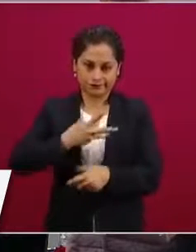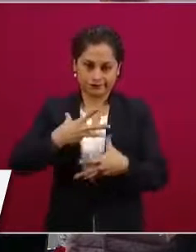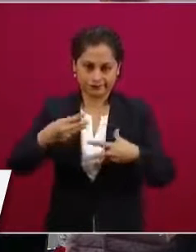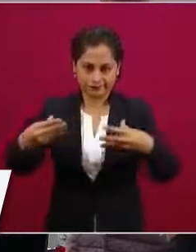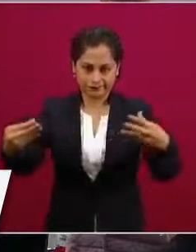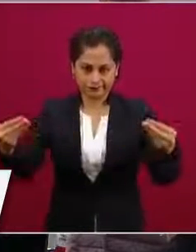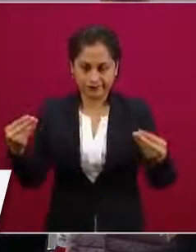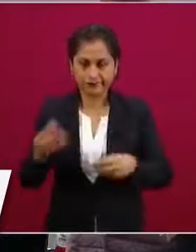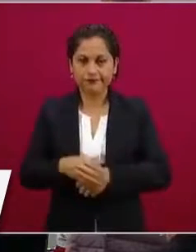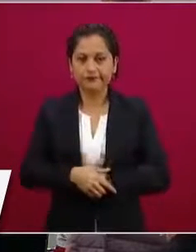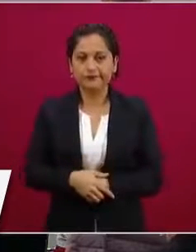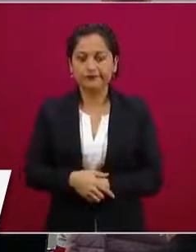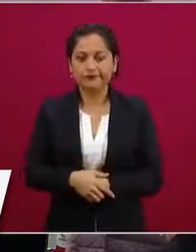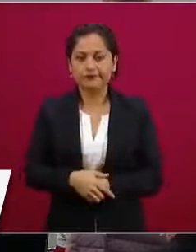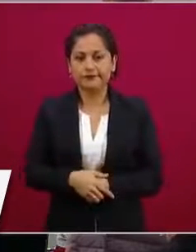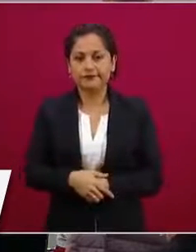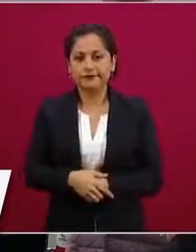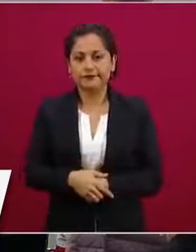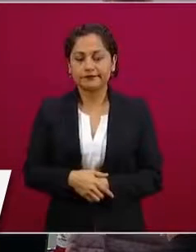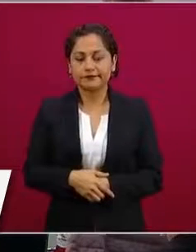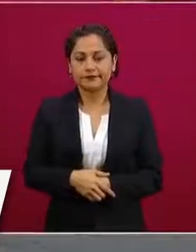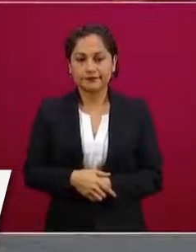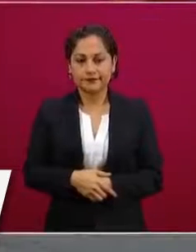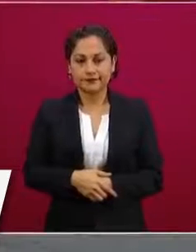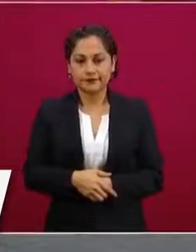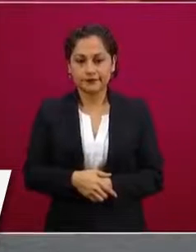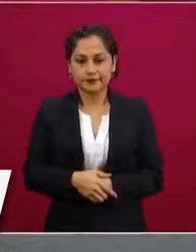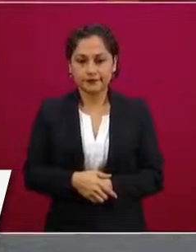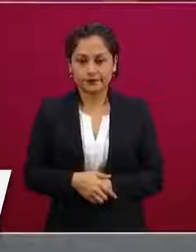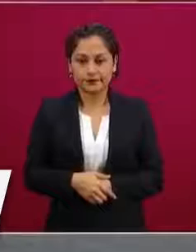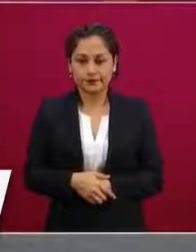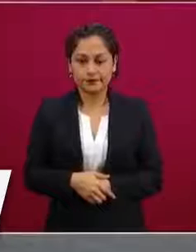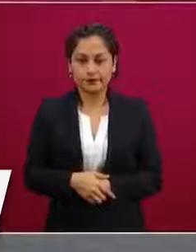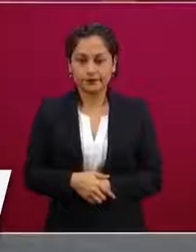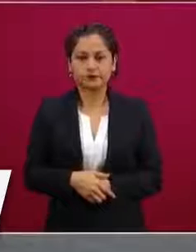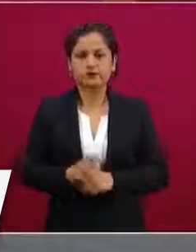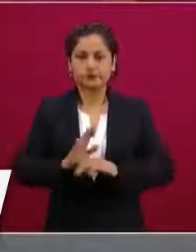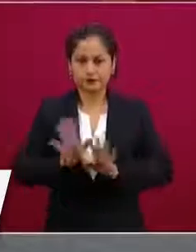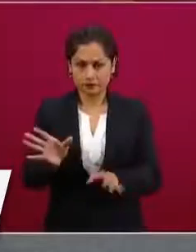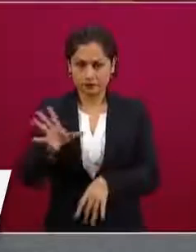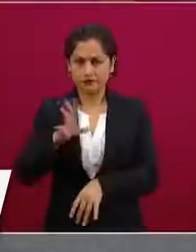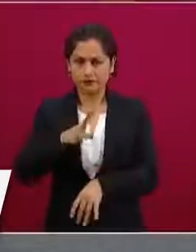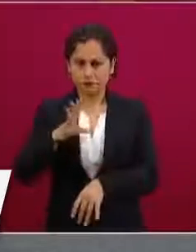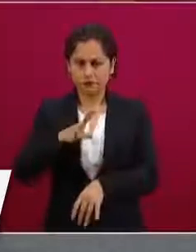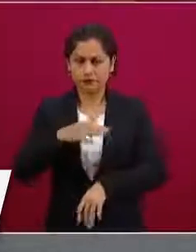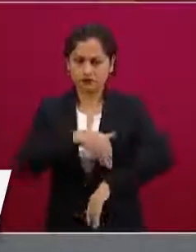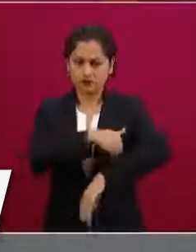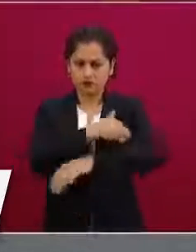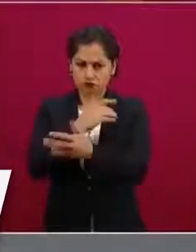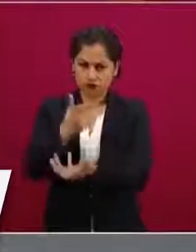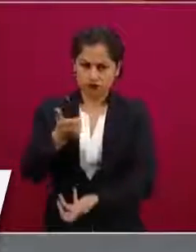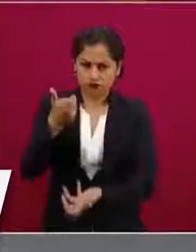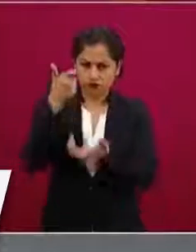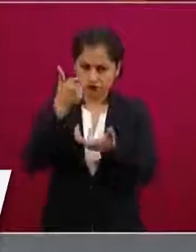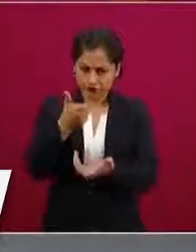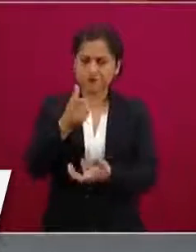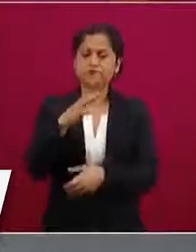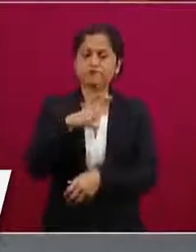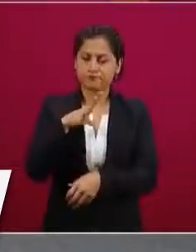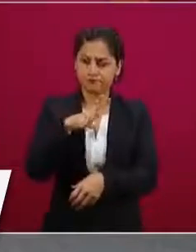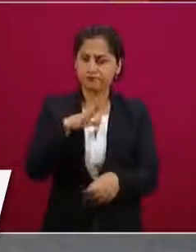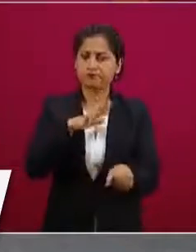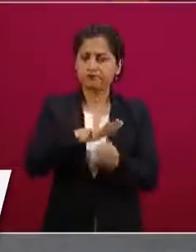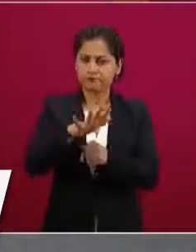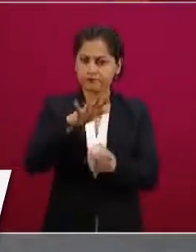el médico del gobierno. No hay eso. los piratas dedicado para